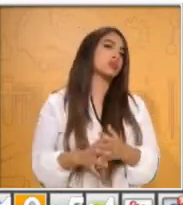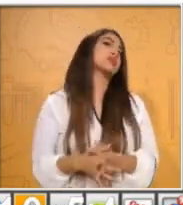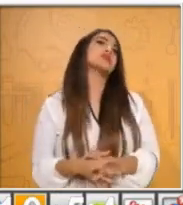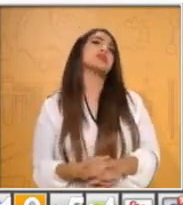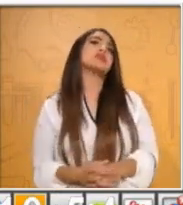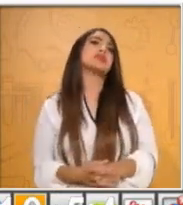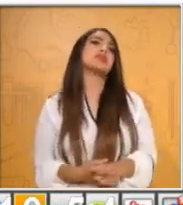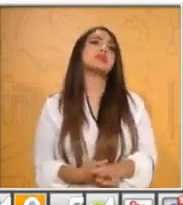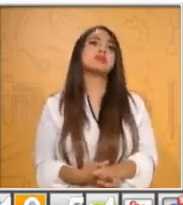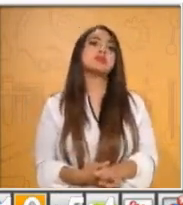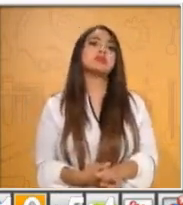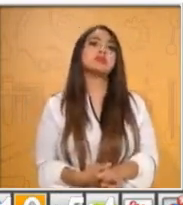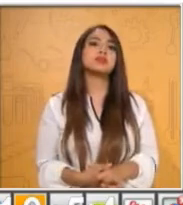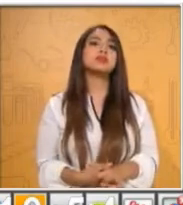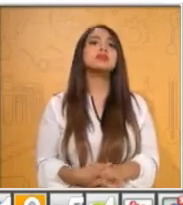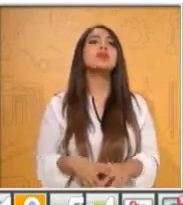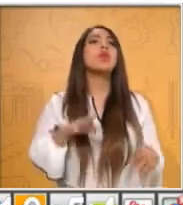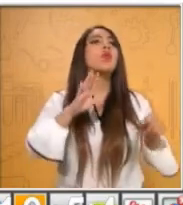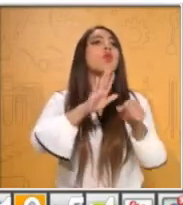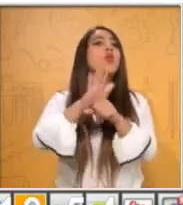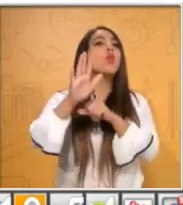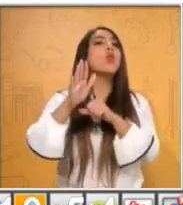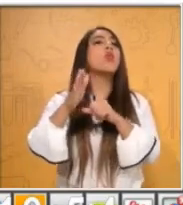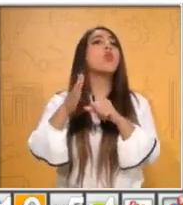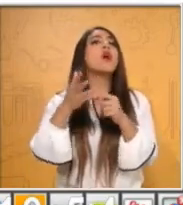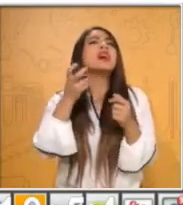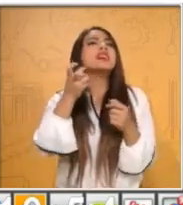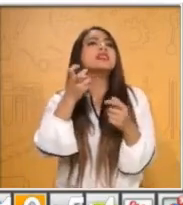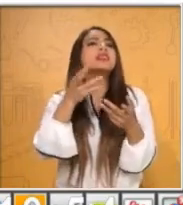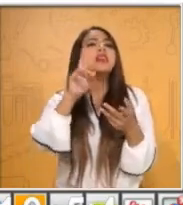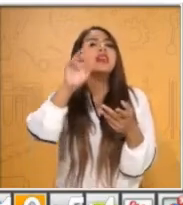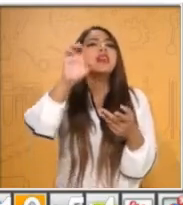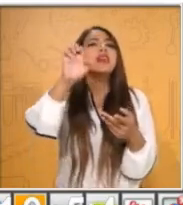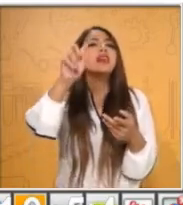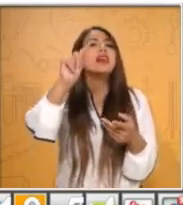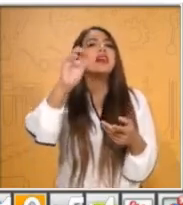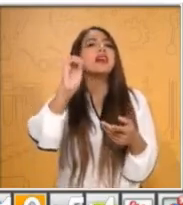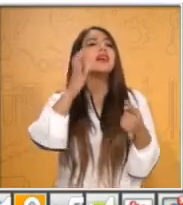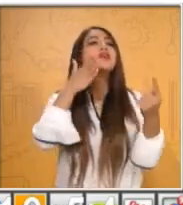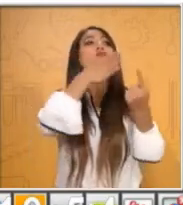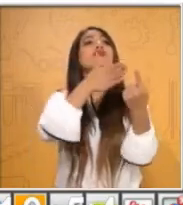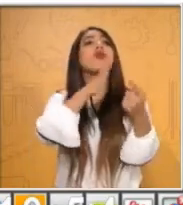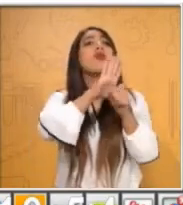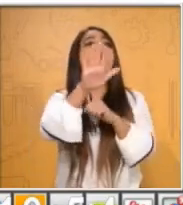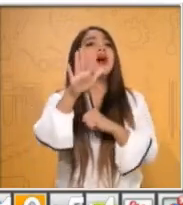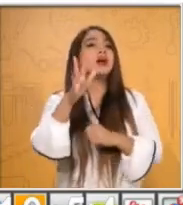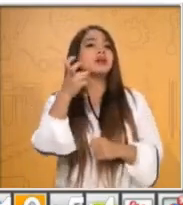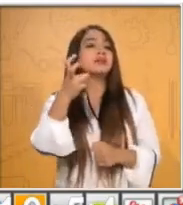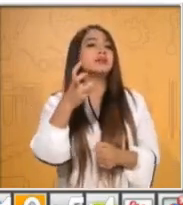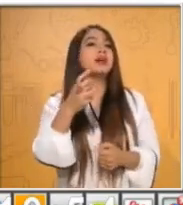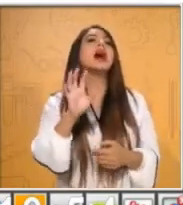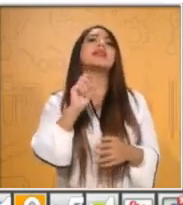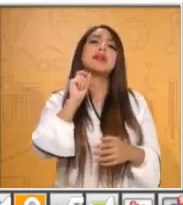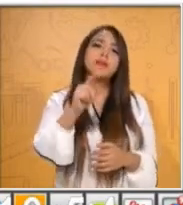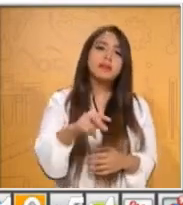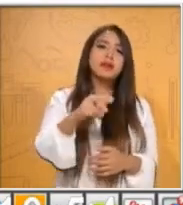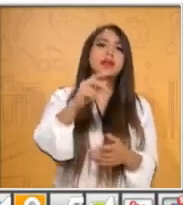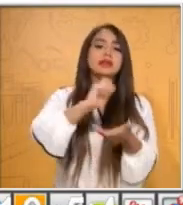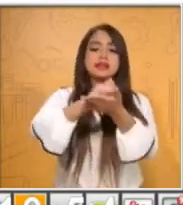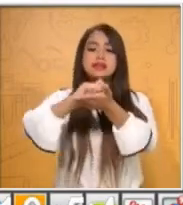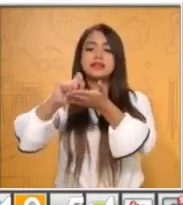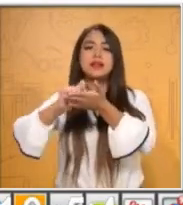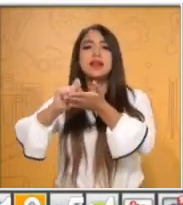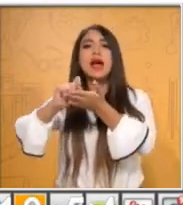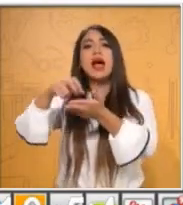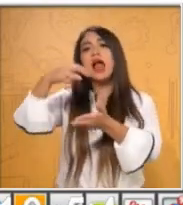ciento treinta y dos. Pero ¿cuál es el reto aquí? Que vas a escribir el nombre del número también. A la maestra Ana le